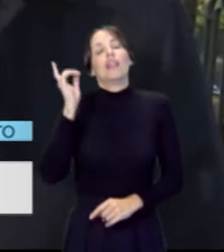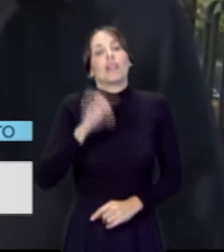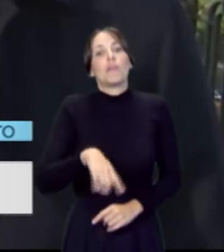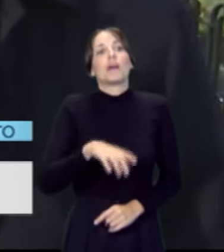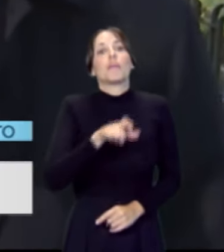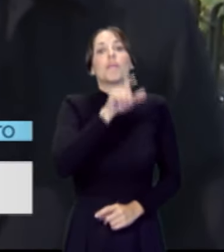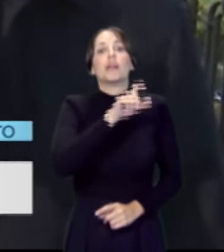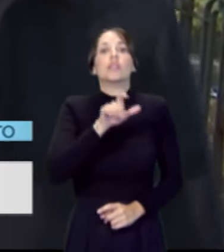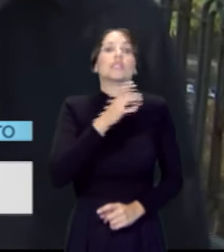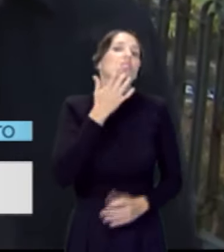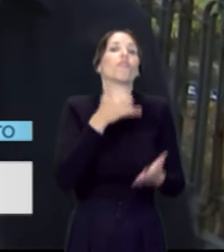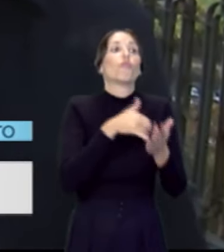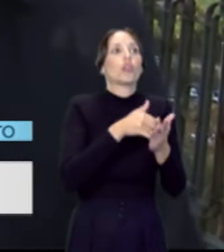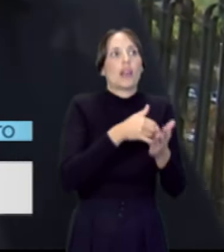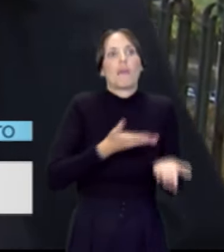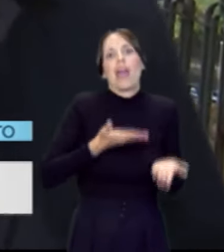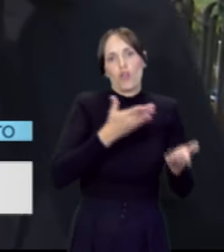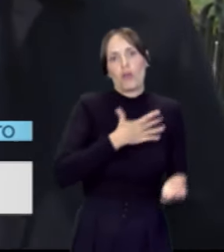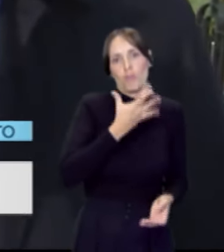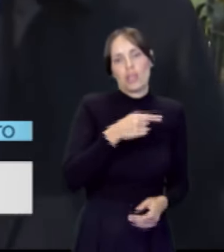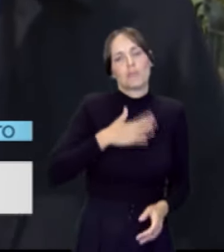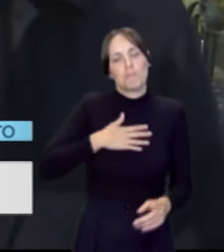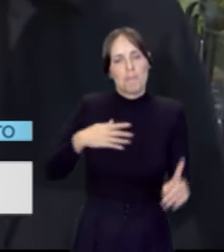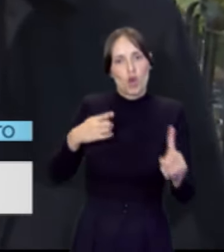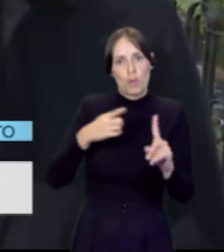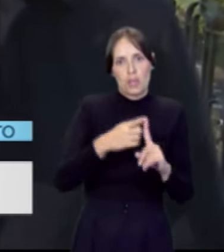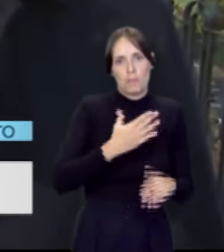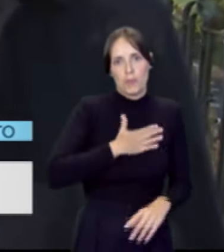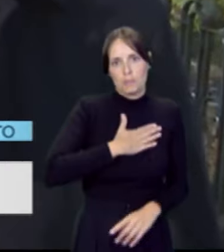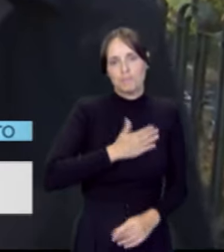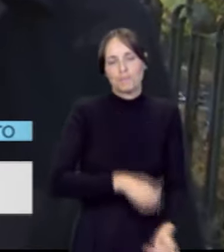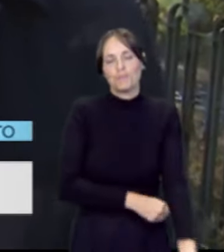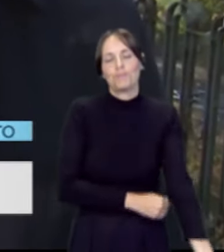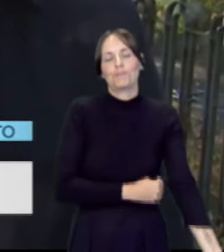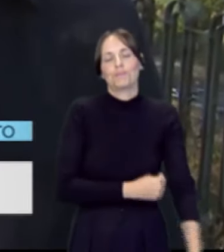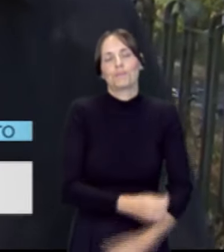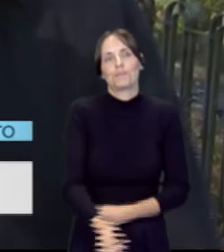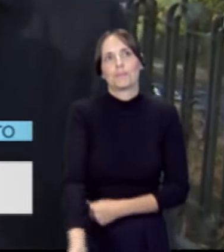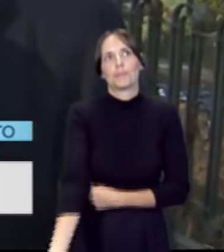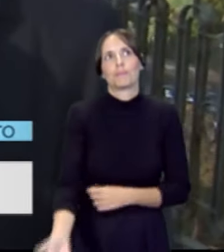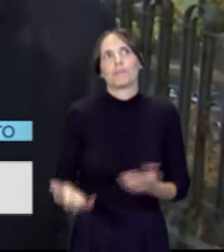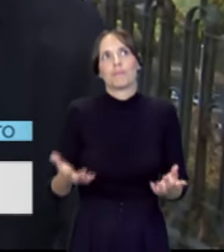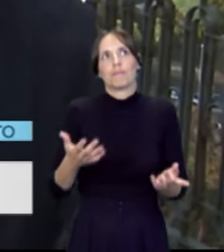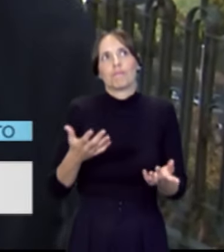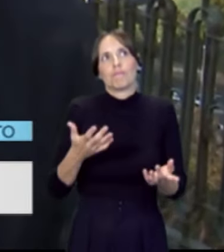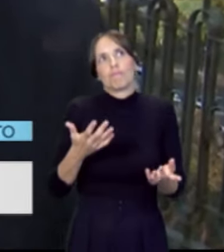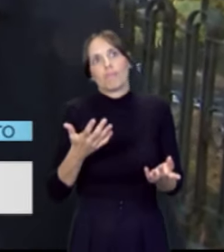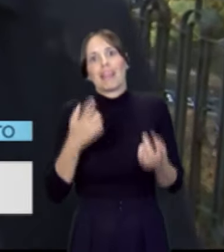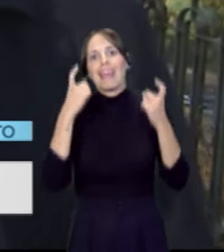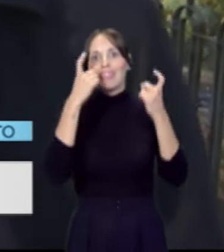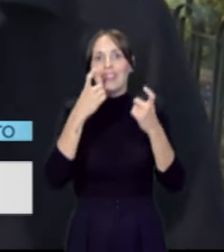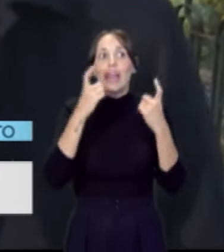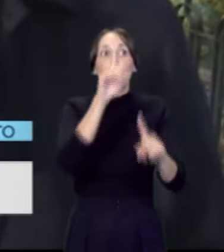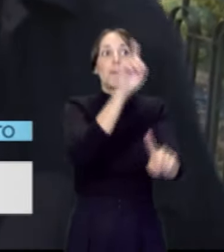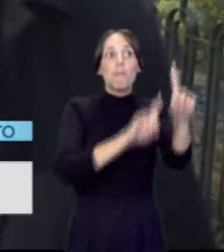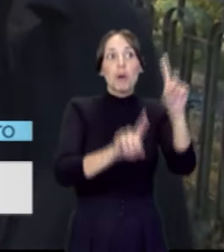personas vulnerables. Ese es el objetivo que tenemos desde este ayuntamiento para poder paliar a la medida de lo posible el